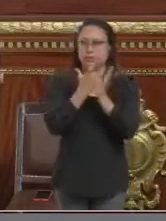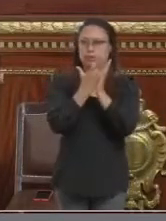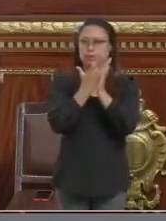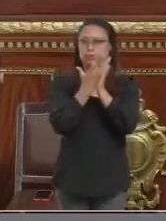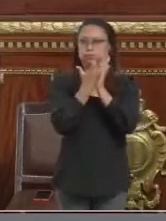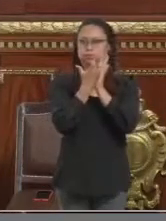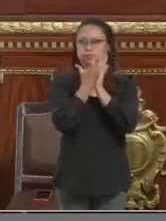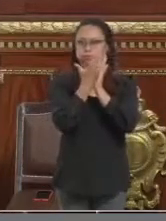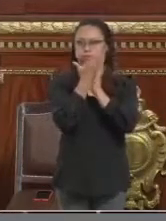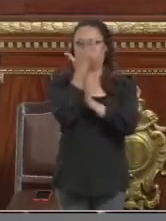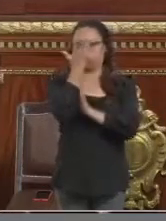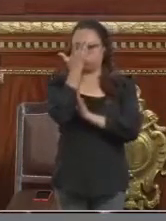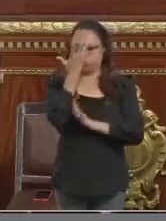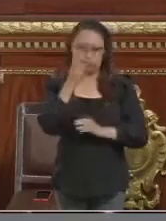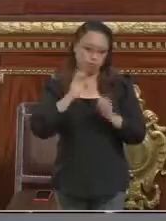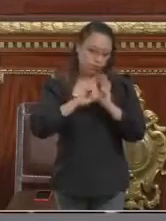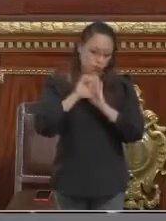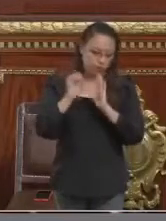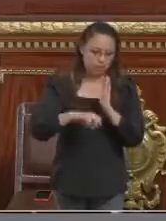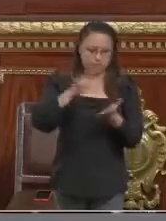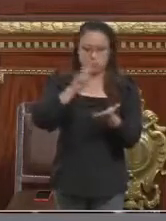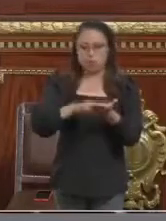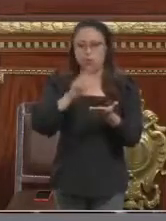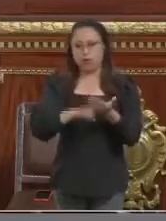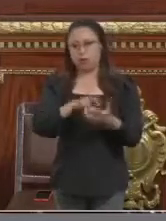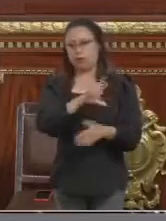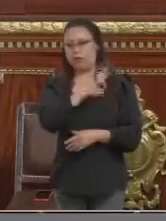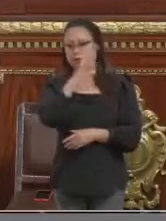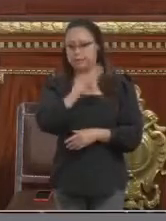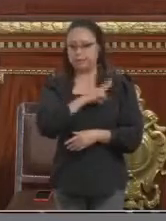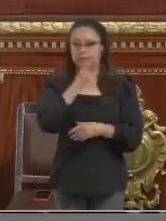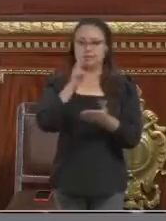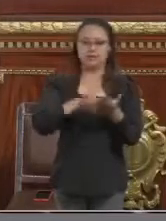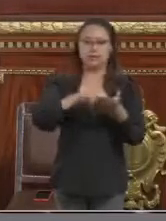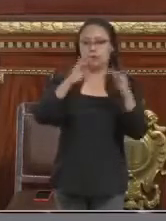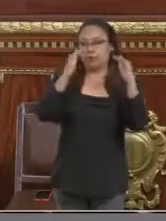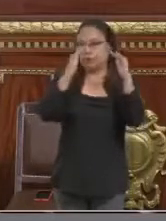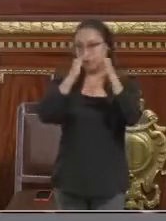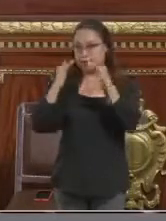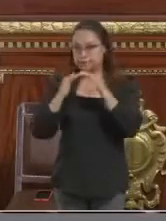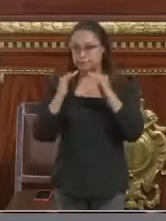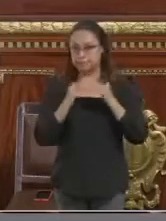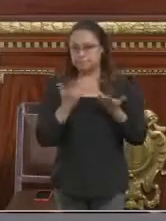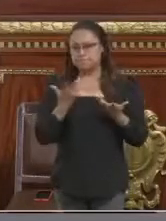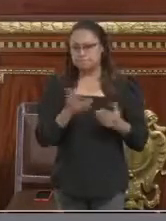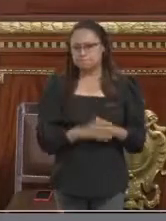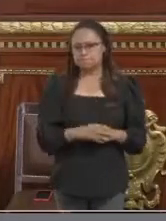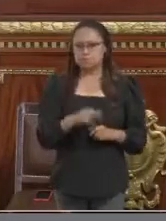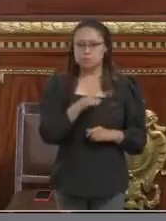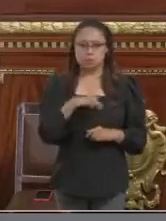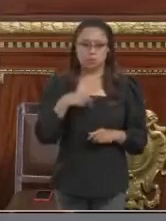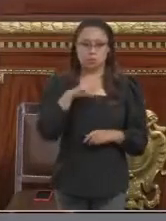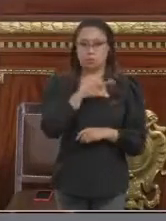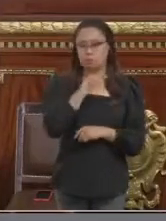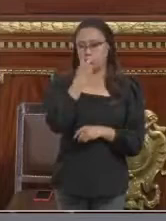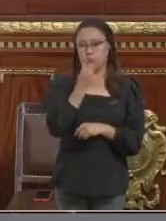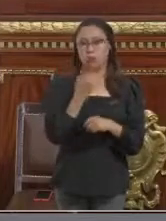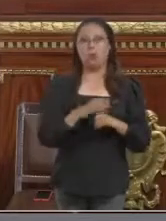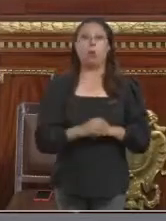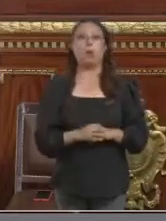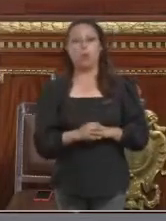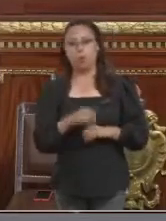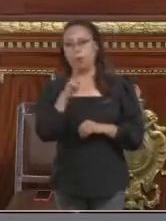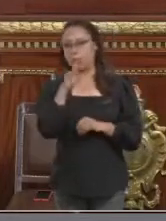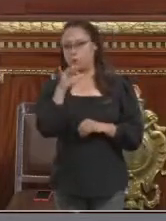el valor de la renta, de las casas, lo cual uno podría decir que padre, aumentado el valor de la tierra, la plusvalía,